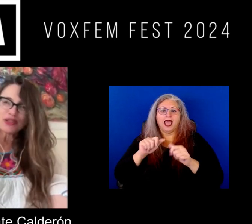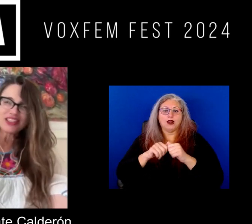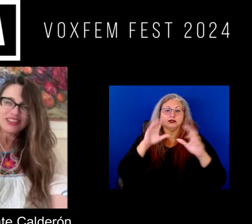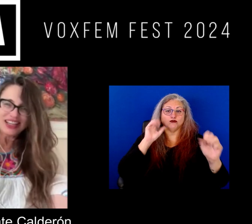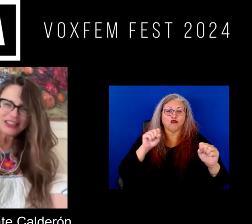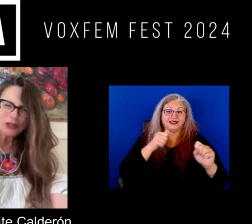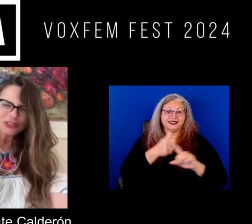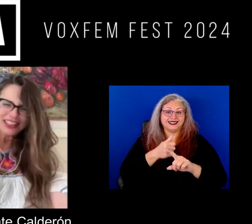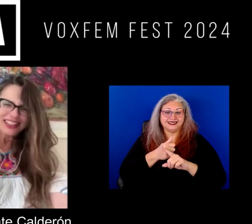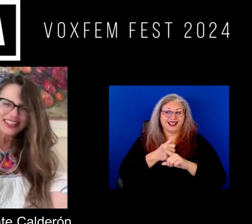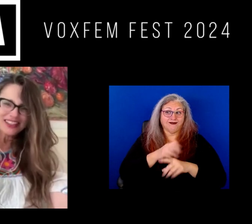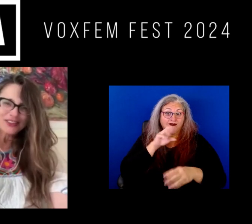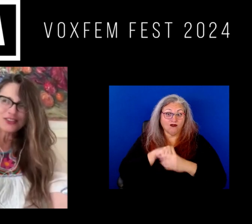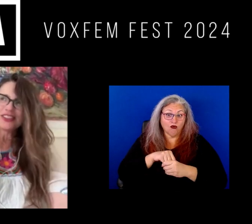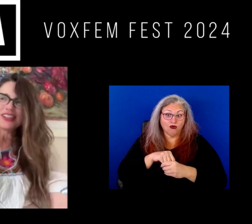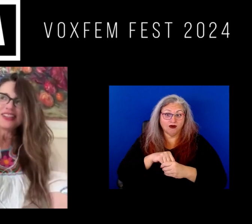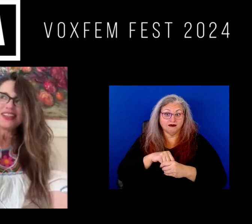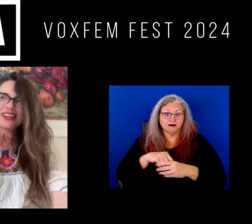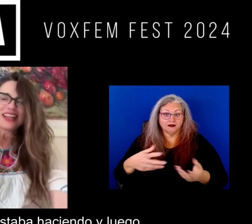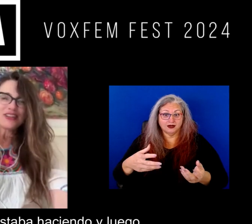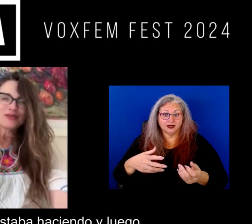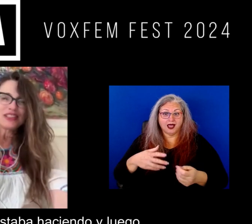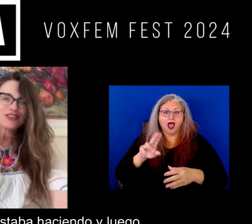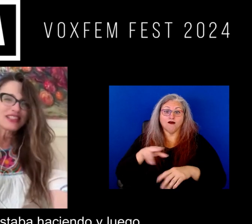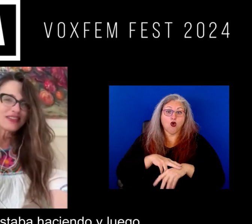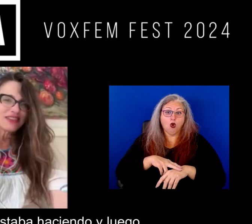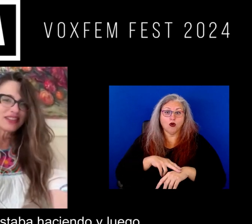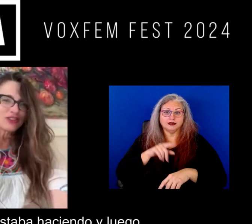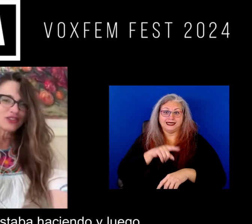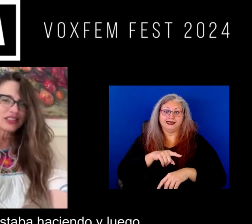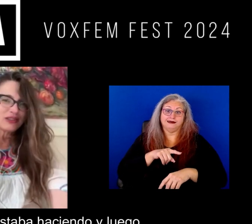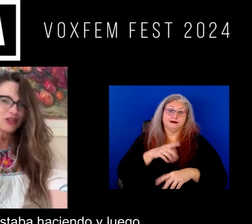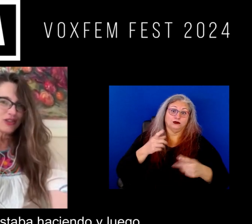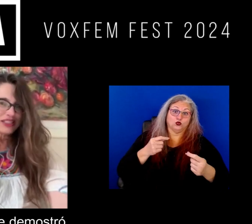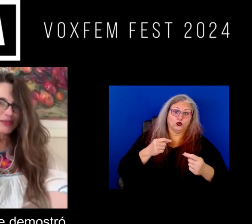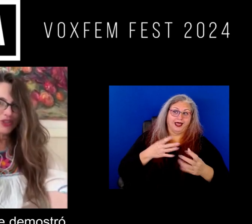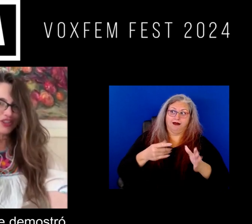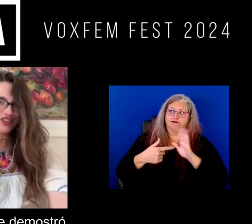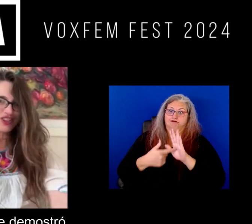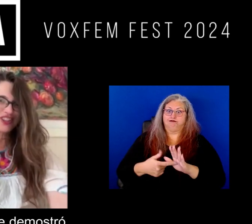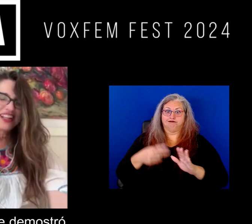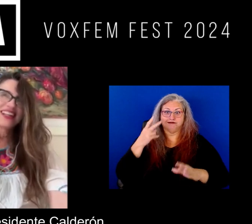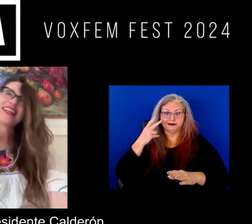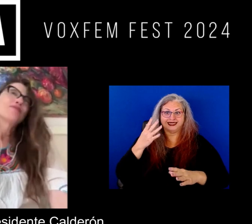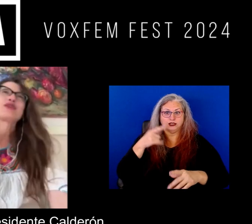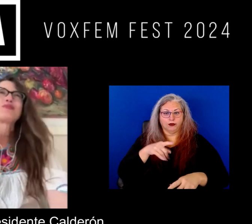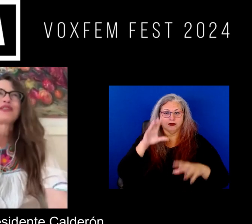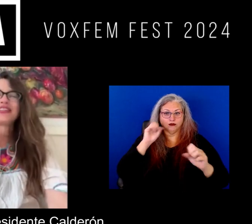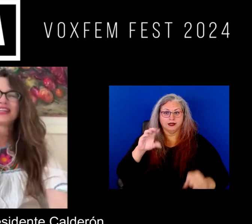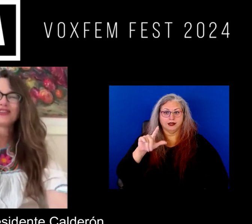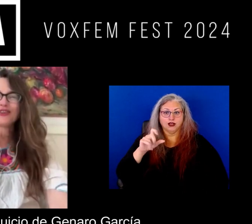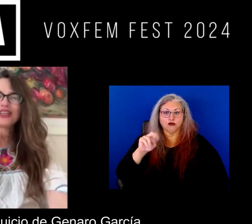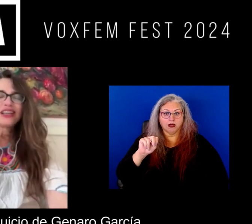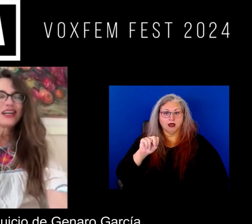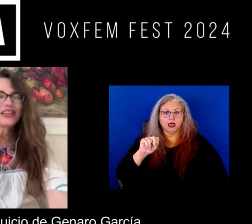estaba haciendo el presidente Calderón y claro es lo que estaba haciendo y luego lo que se demostró por eso el